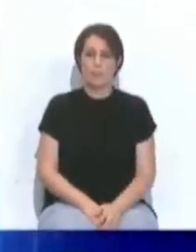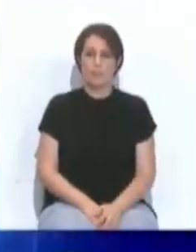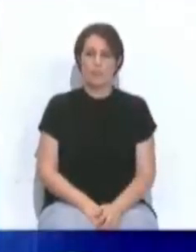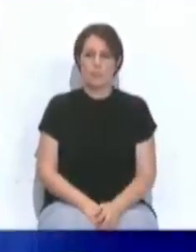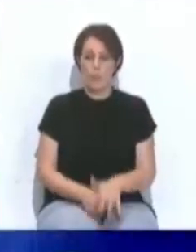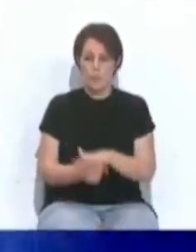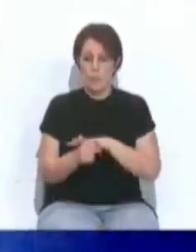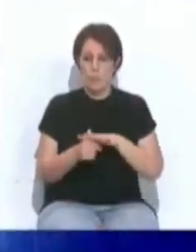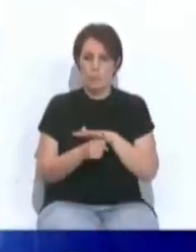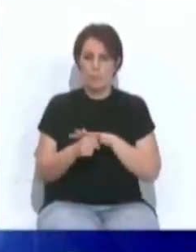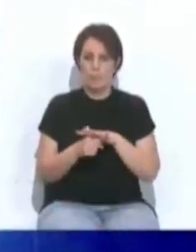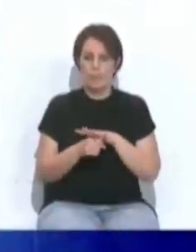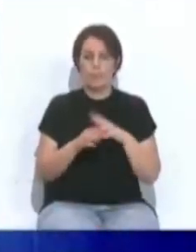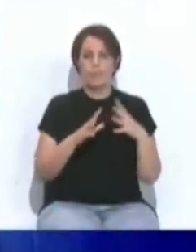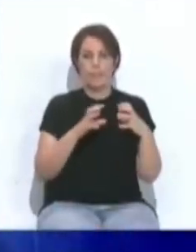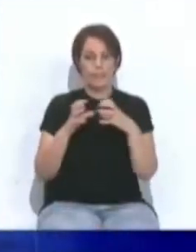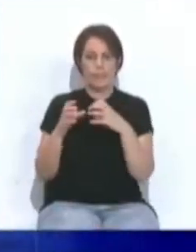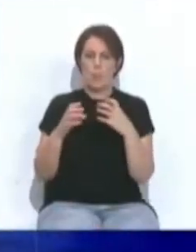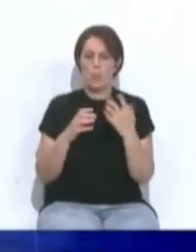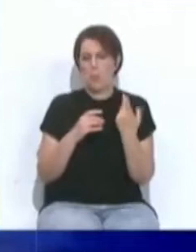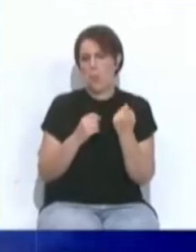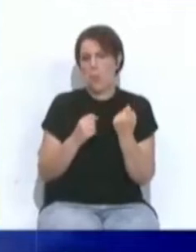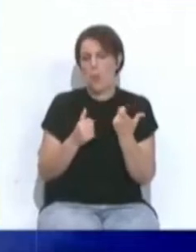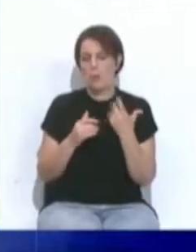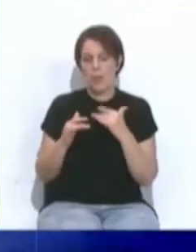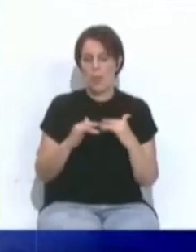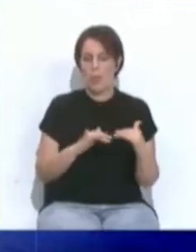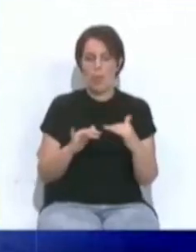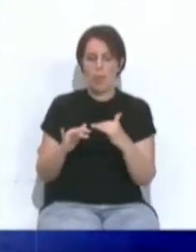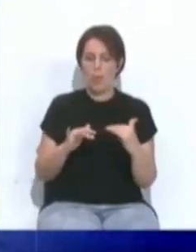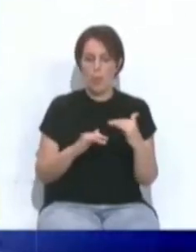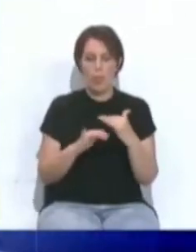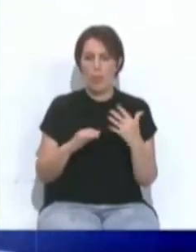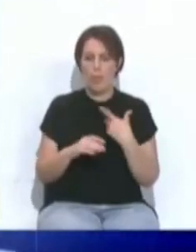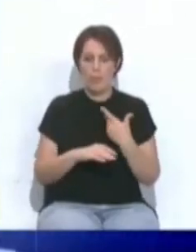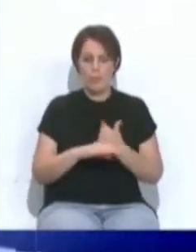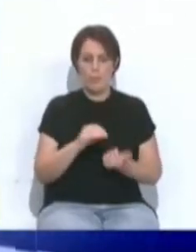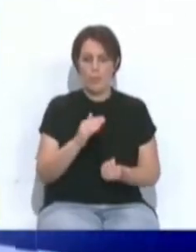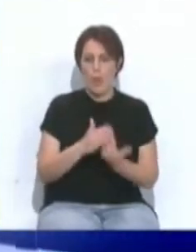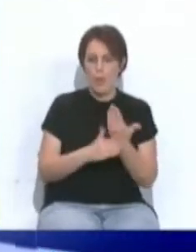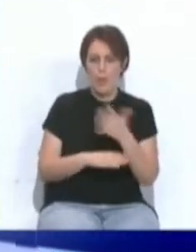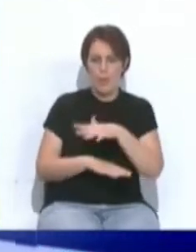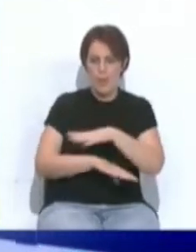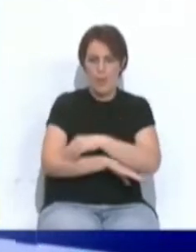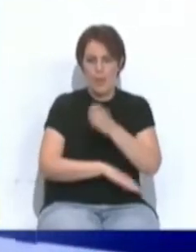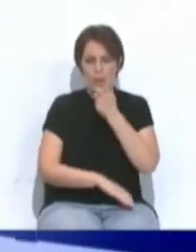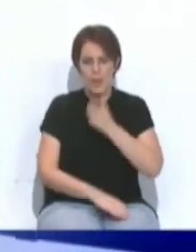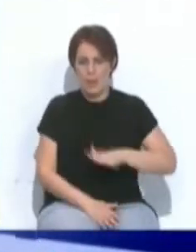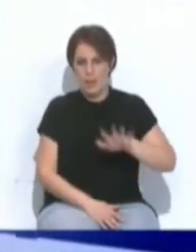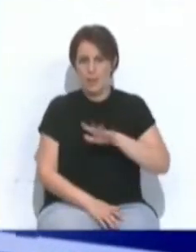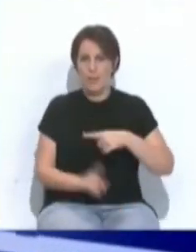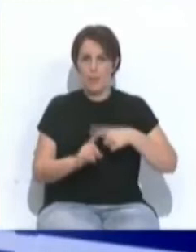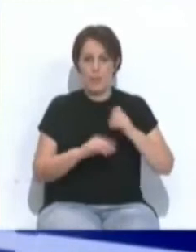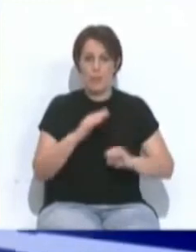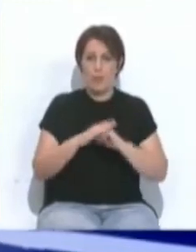Para la provincia se esperan cielos poco nubosos y con nieblas matinales en el campo de Gibraltar. Las temperaturas